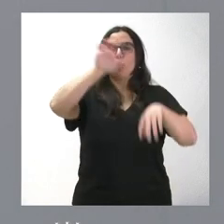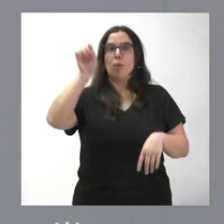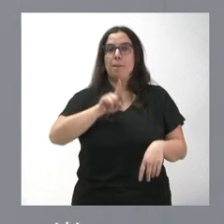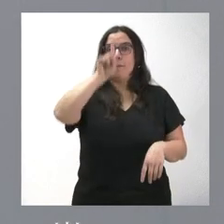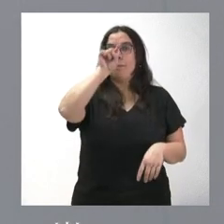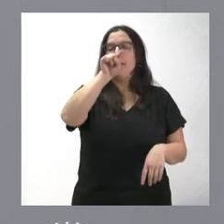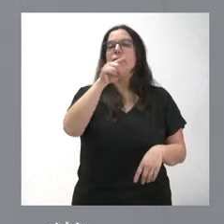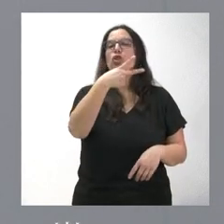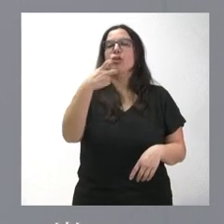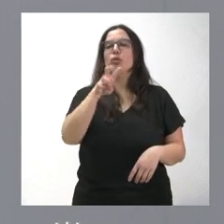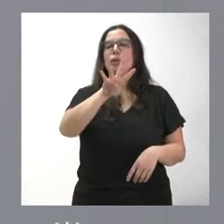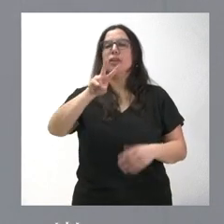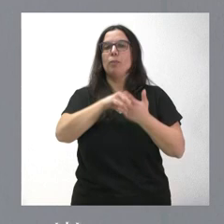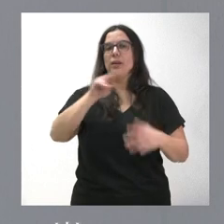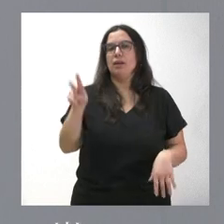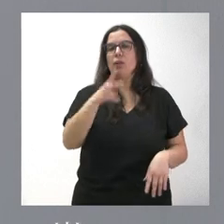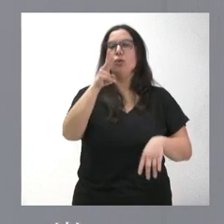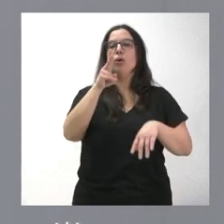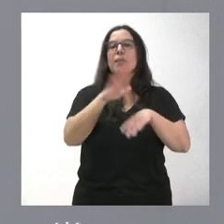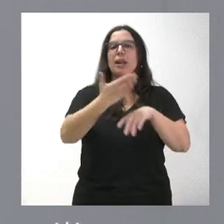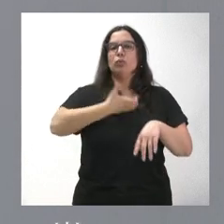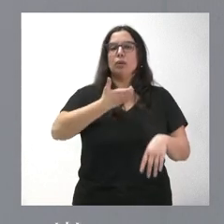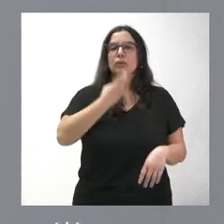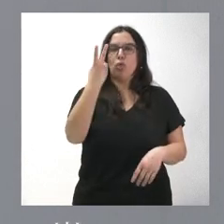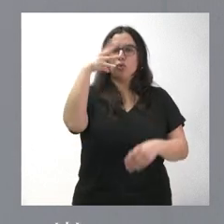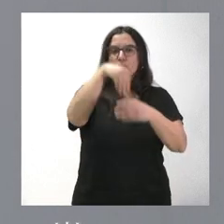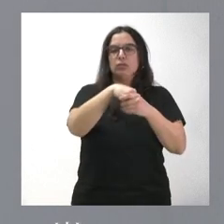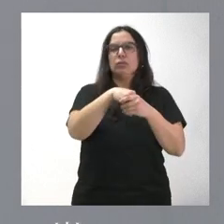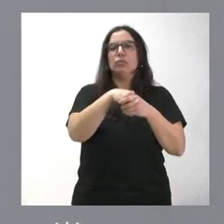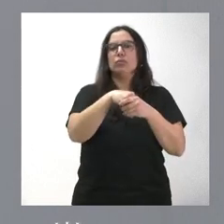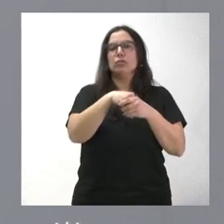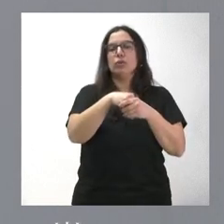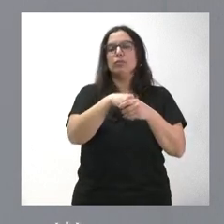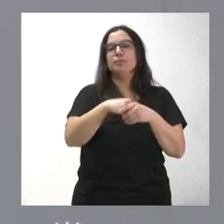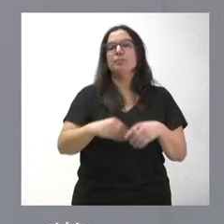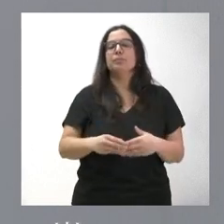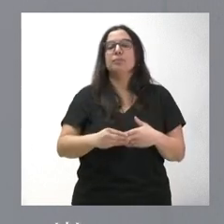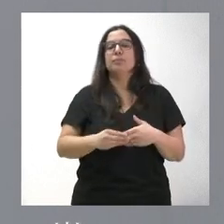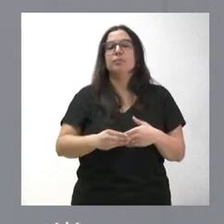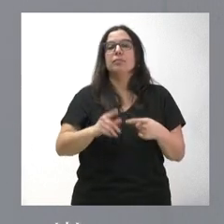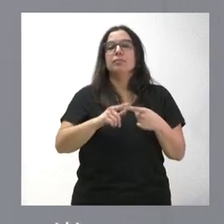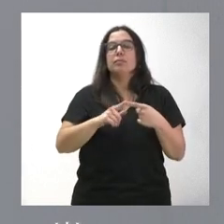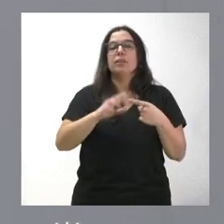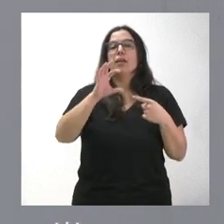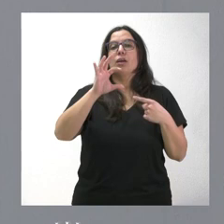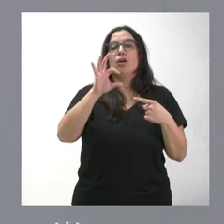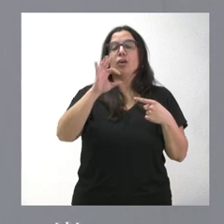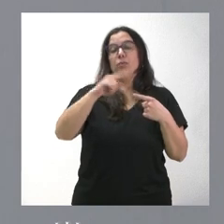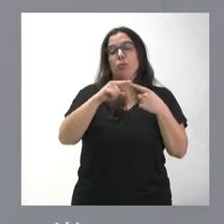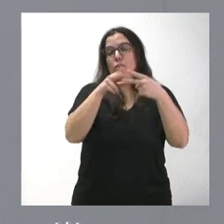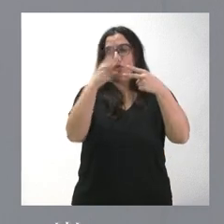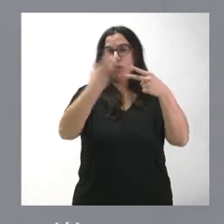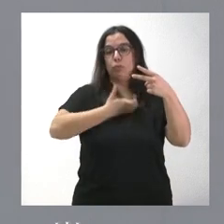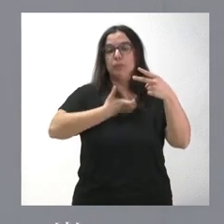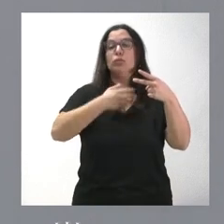242.000 euros para los dos ayuntamientos que tienen ubicación en este parque, que son Oseja de Sajambre y Posada de Valdeón.